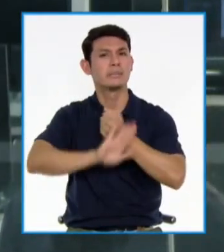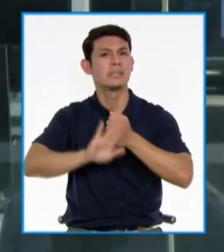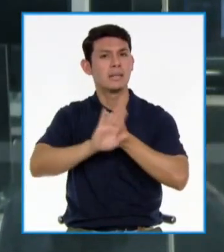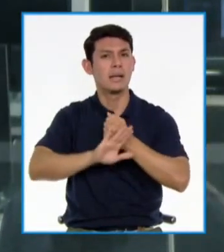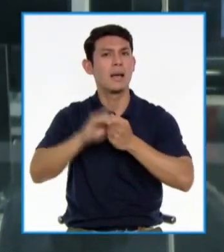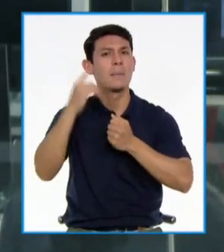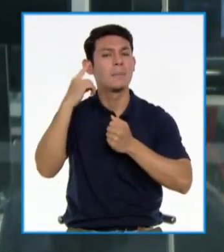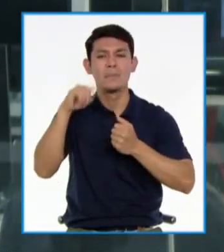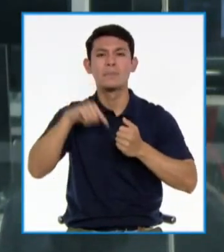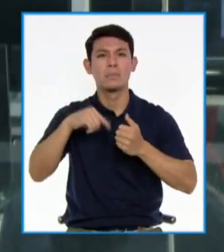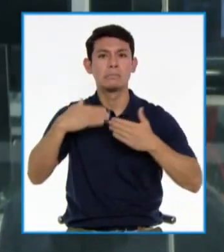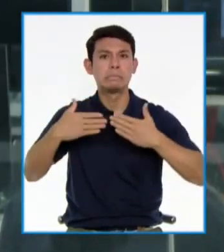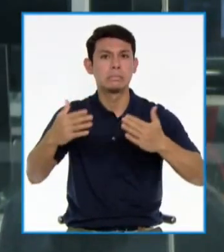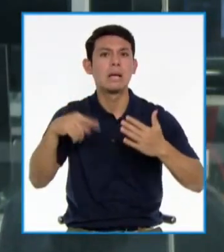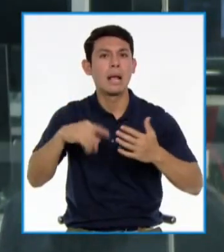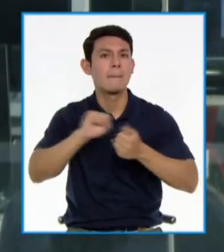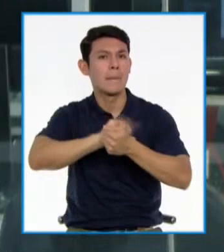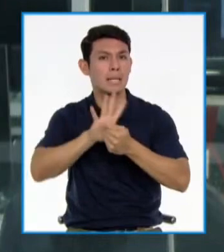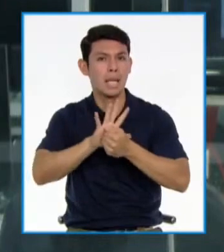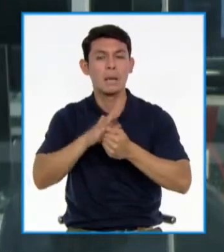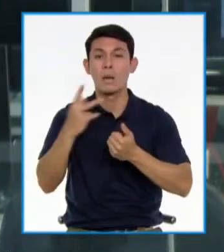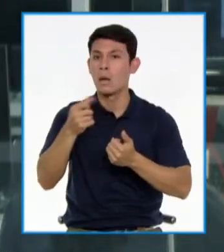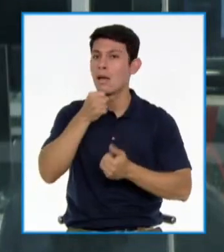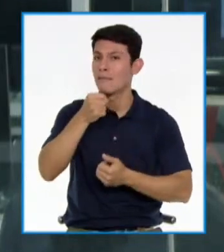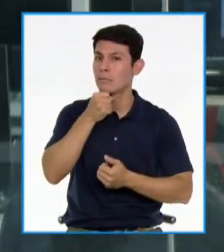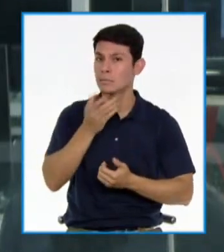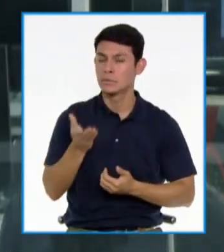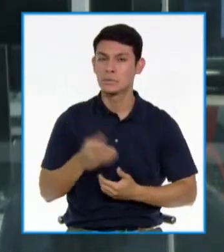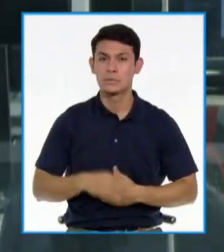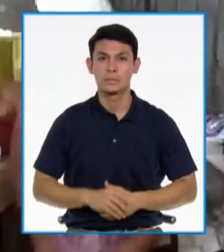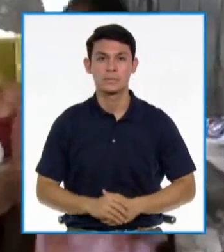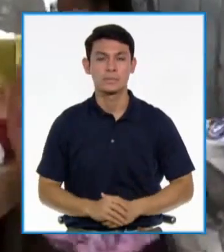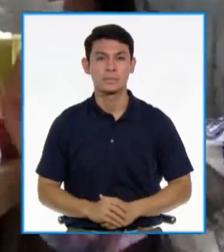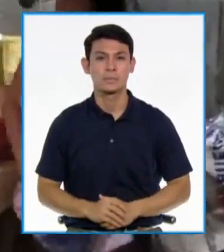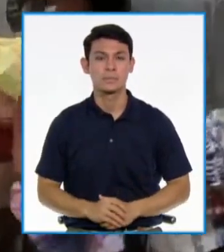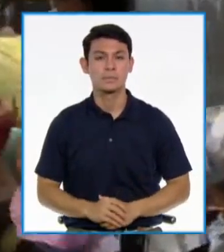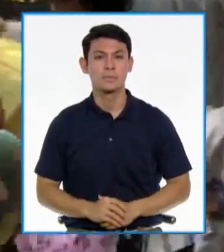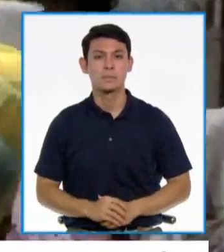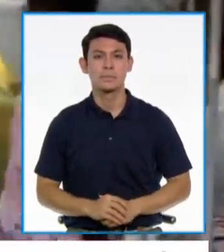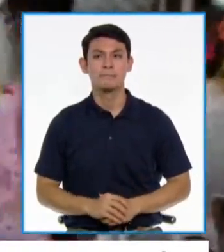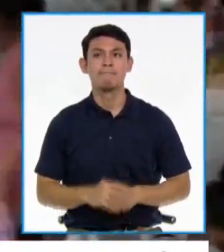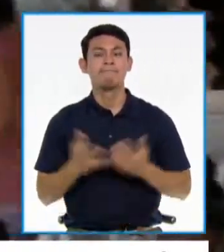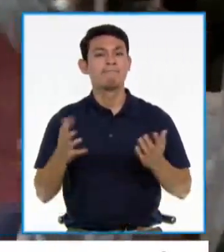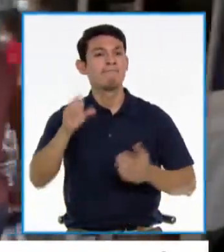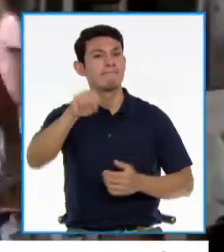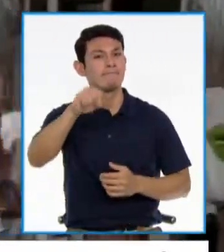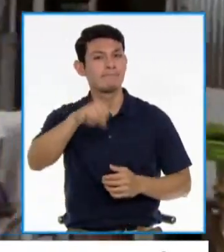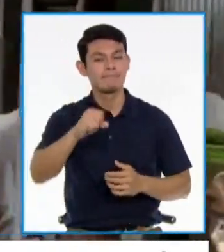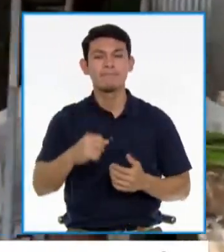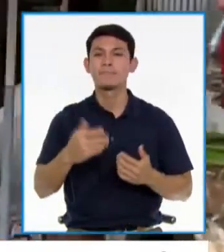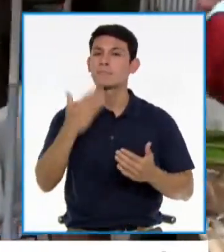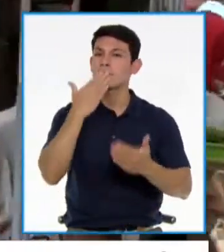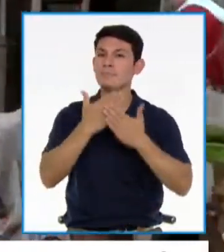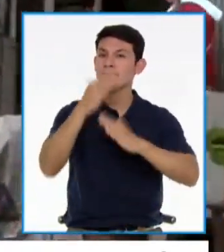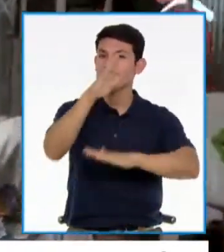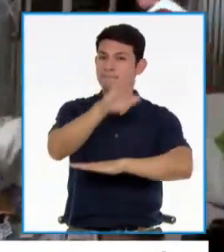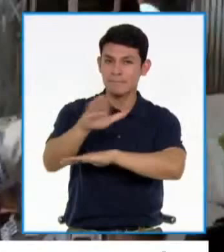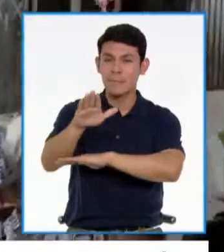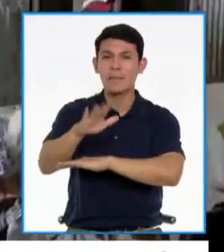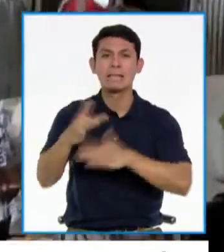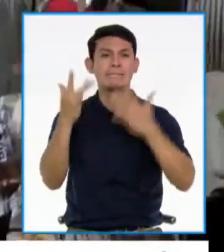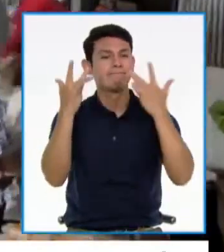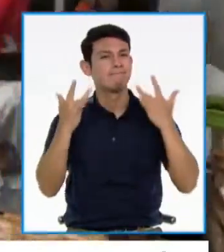avance de la pandemia. Elviz Noroña nos trae la información. Adelante. Así es, colega, muy buenas tardes.